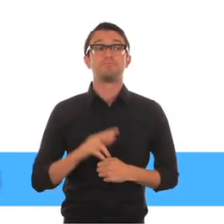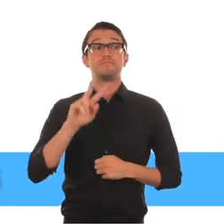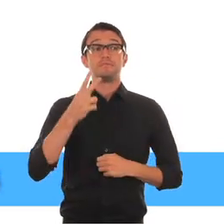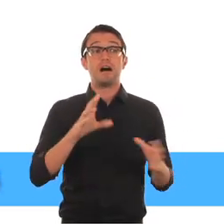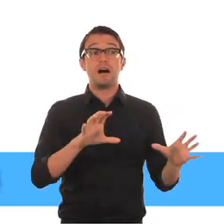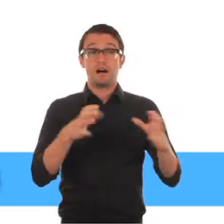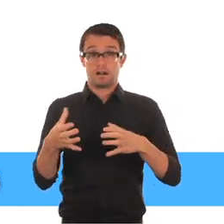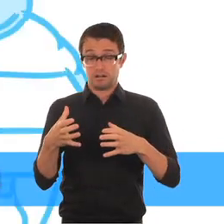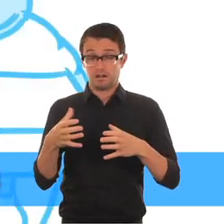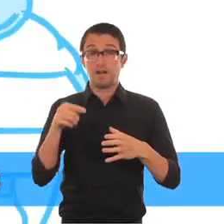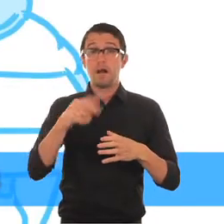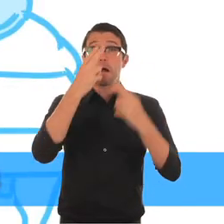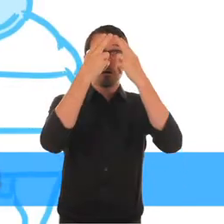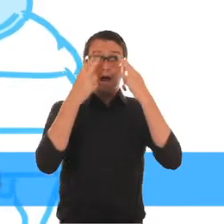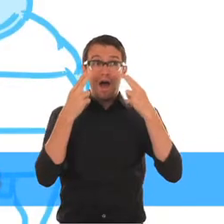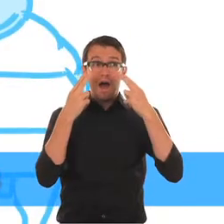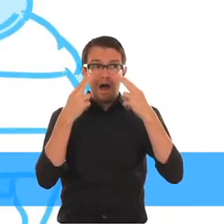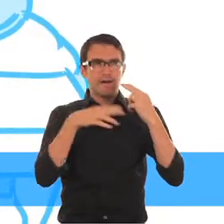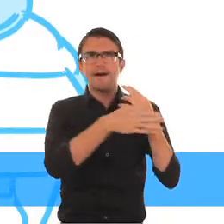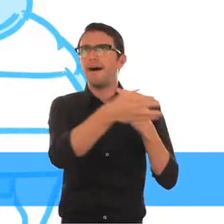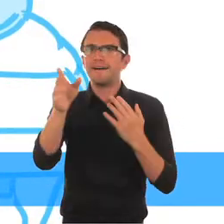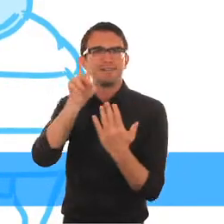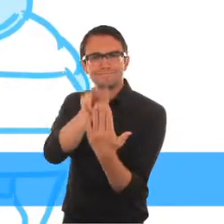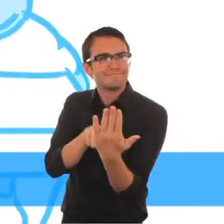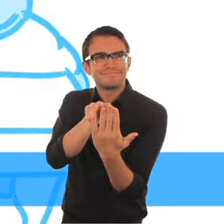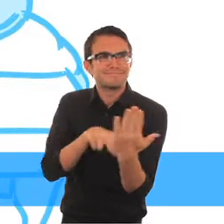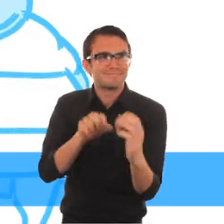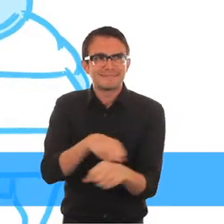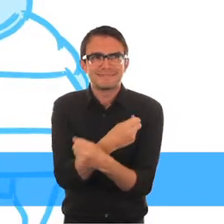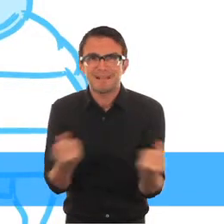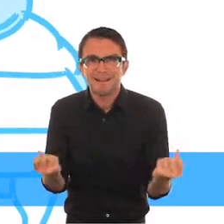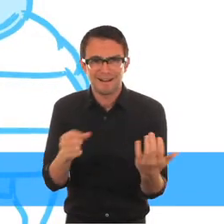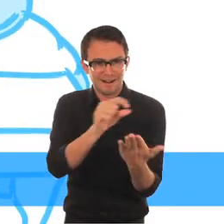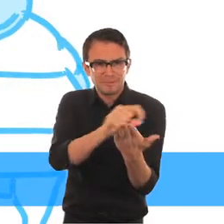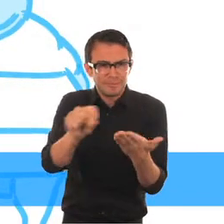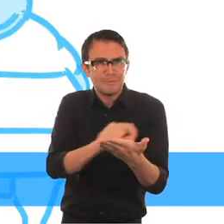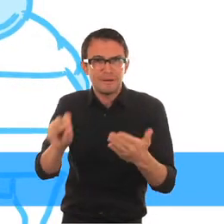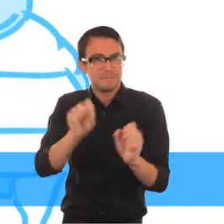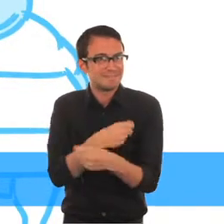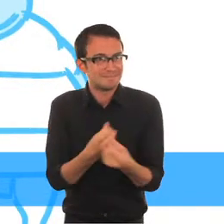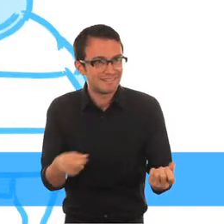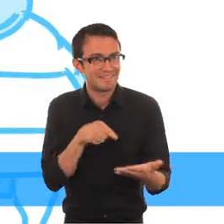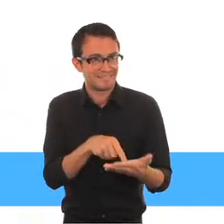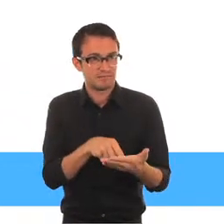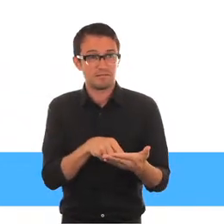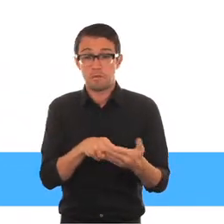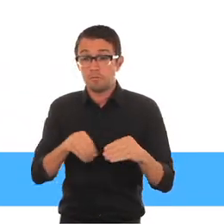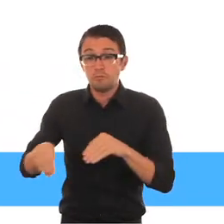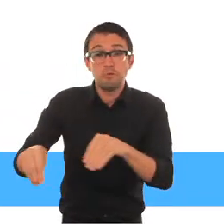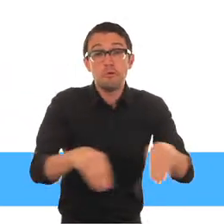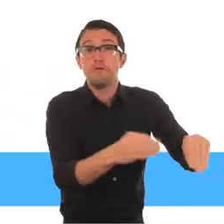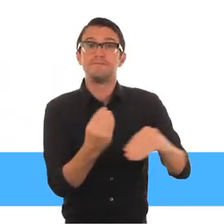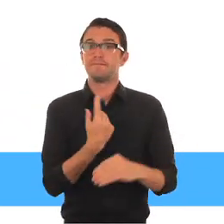Esa deficiencia provoca una limitación de las actividades, como la incapacidad de leer materiales impresos o de movilizarse